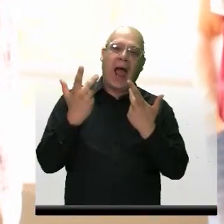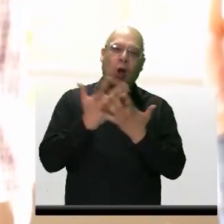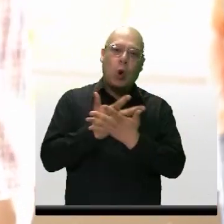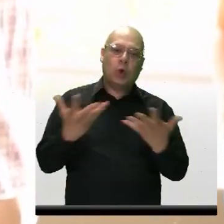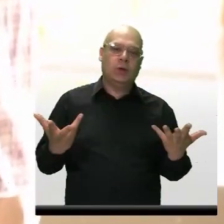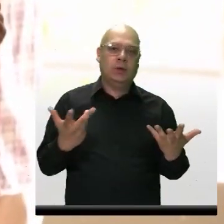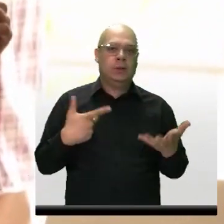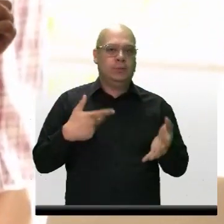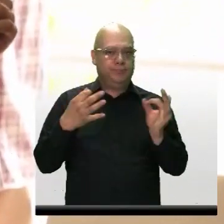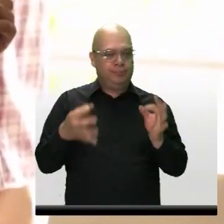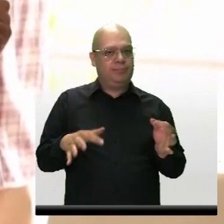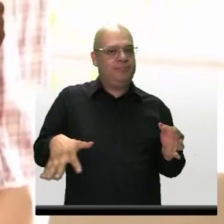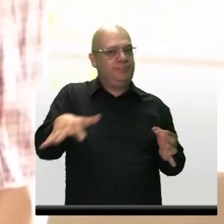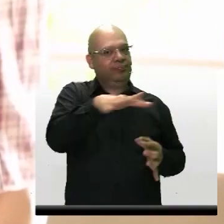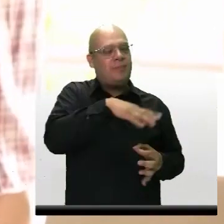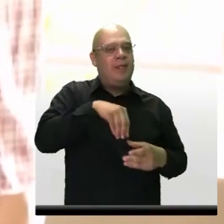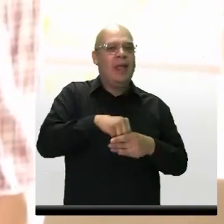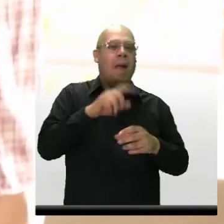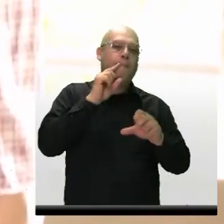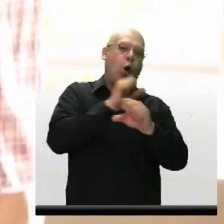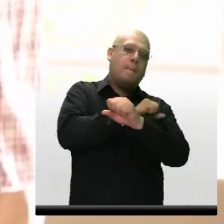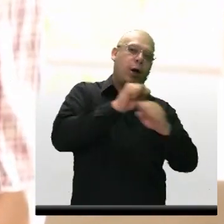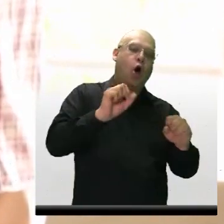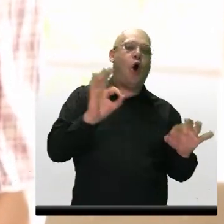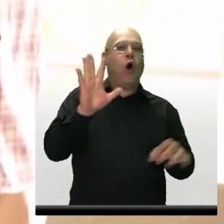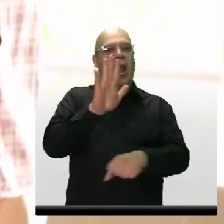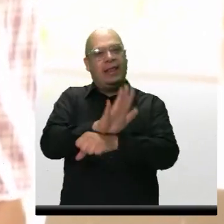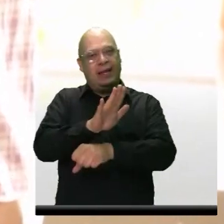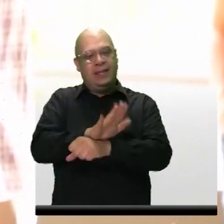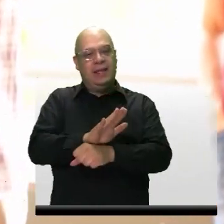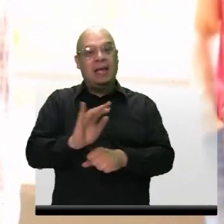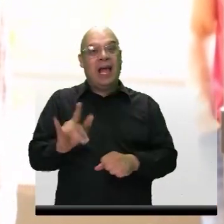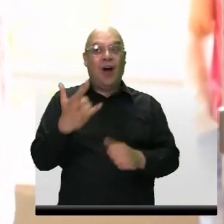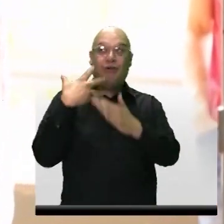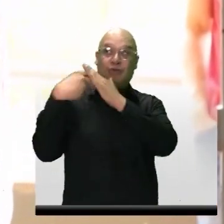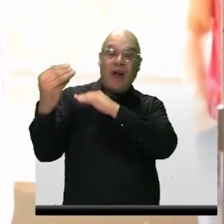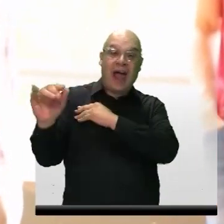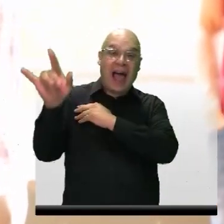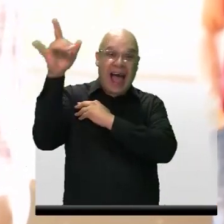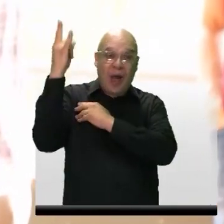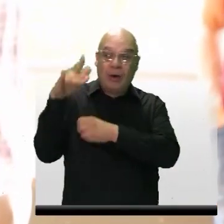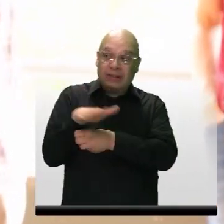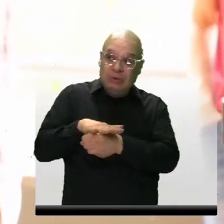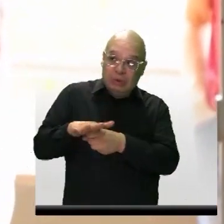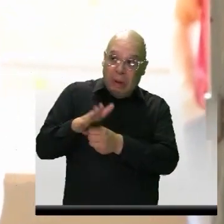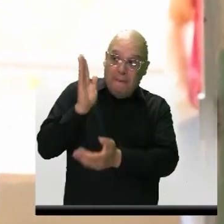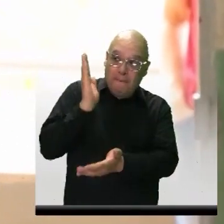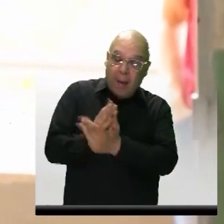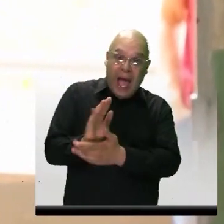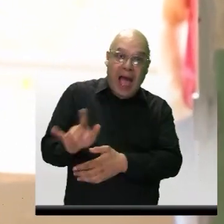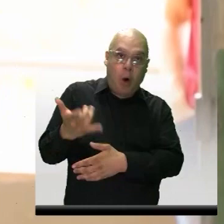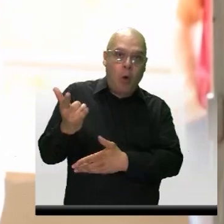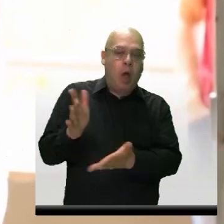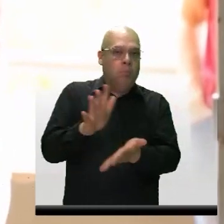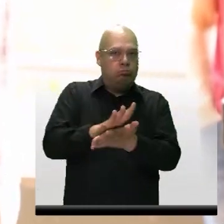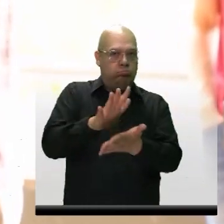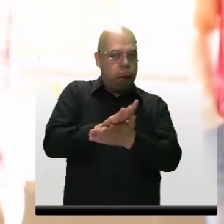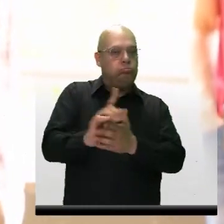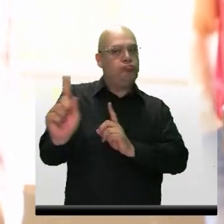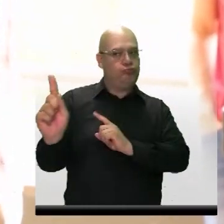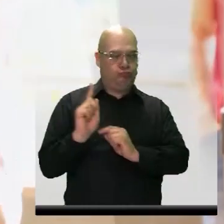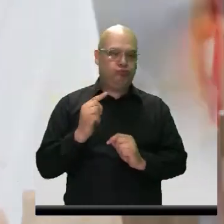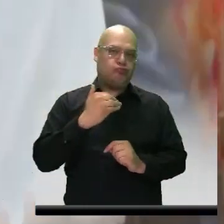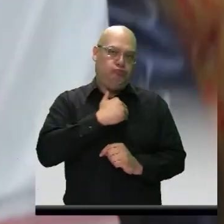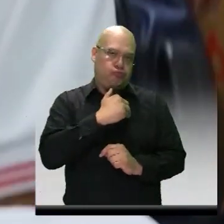siempre en la mañana o en tarde, cuando ustedes salgan, si tienen alguna situación, pueden acercarse con nosotros, si ya de